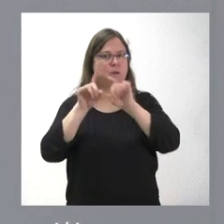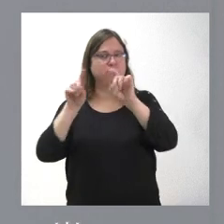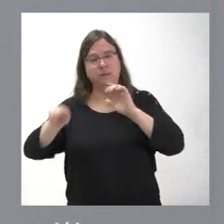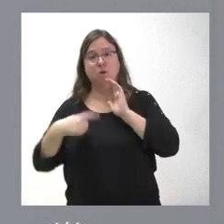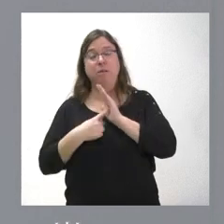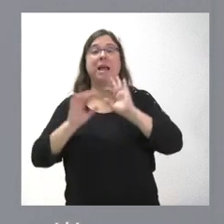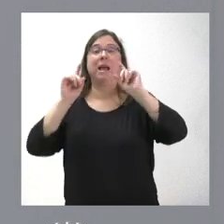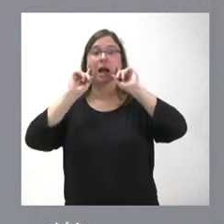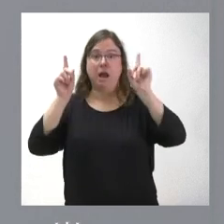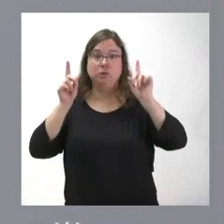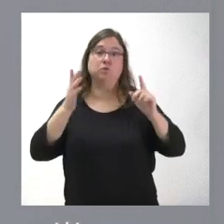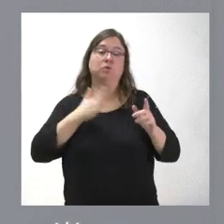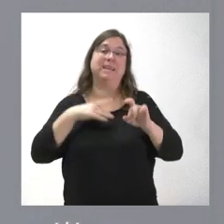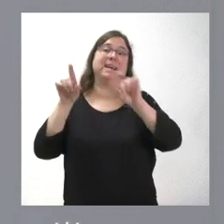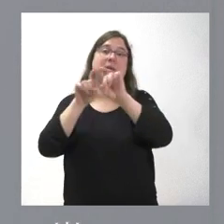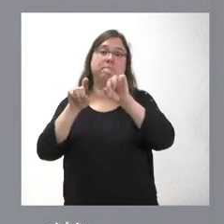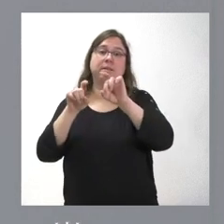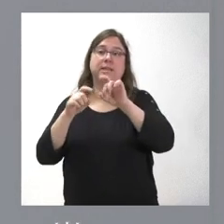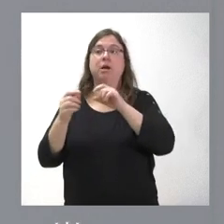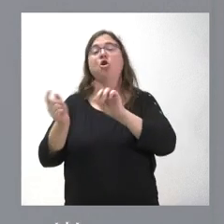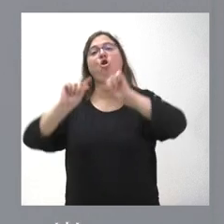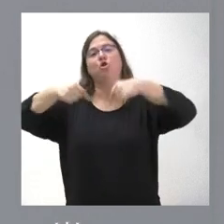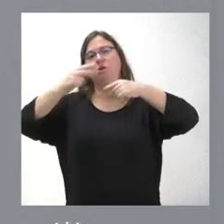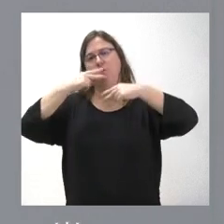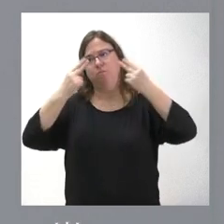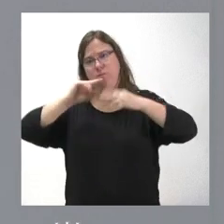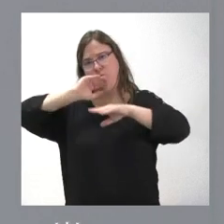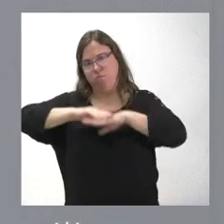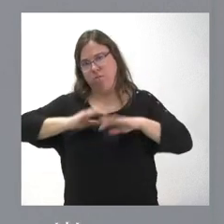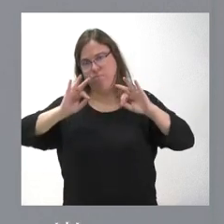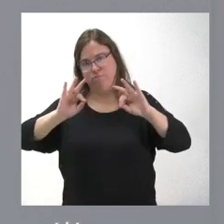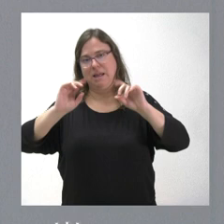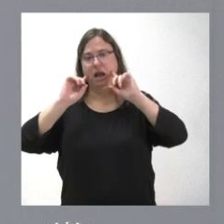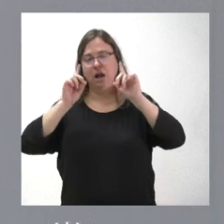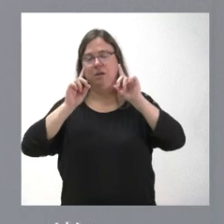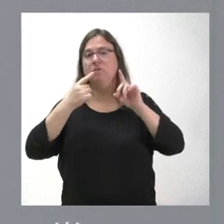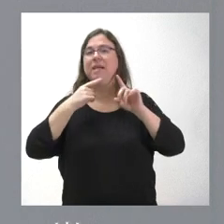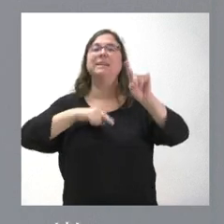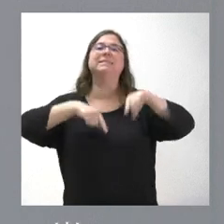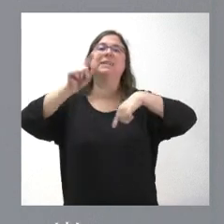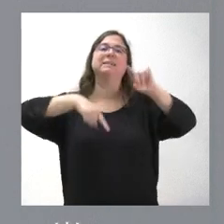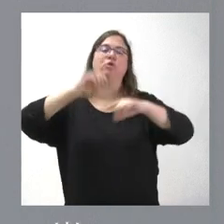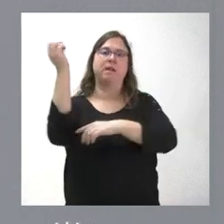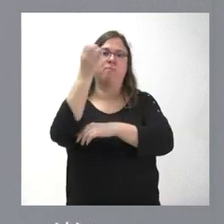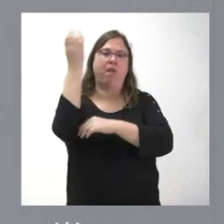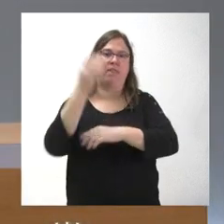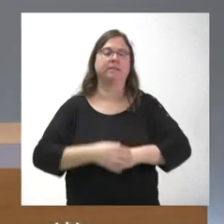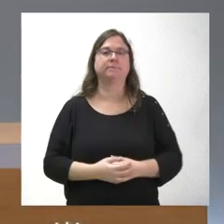particularmente, como es normal, por las empresas que tienen contratos públicos con la Junta de Castilla y León, como es este el caso, en el transporte sanitario.